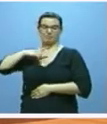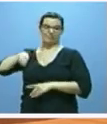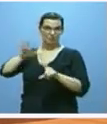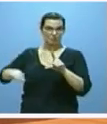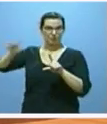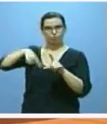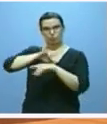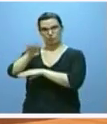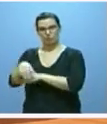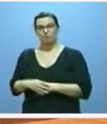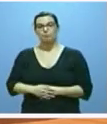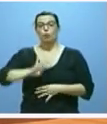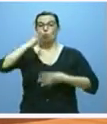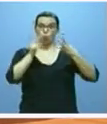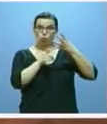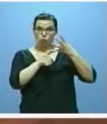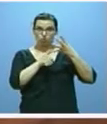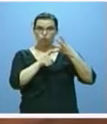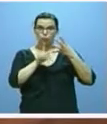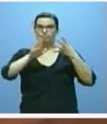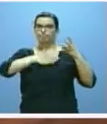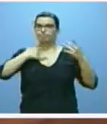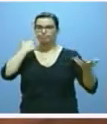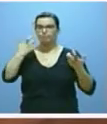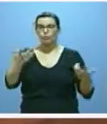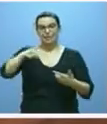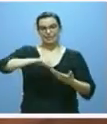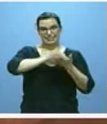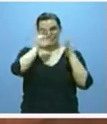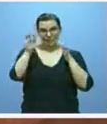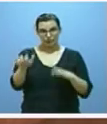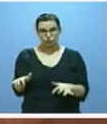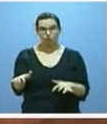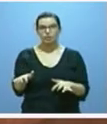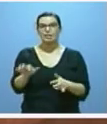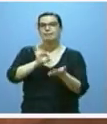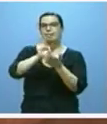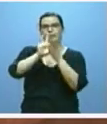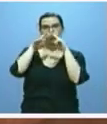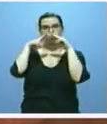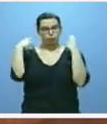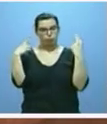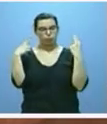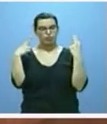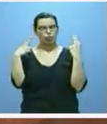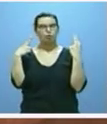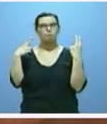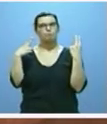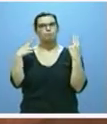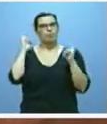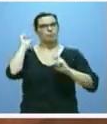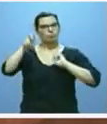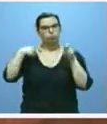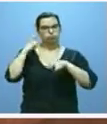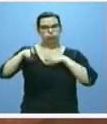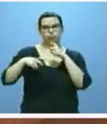el cuarto factor que quiero destacar es que Castilla y León cuenta con unos servicios públicos que siguen renovando su